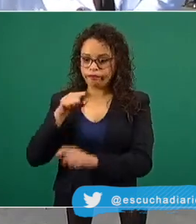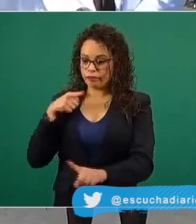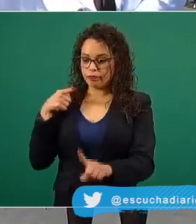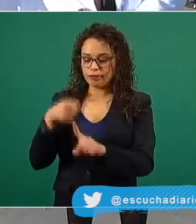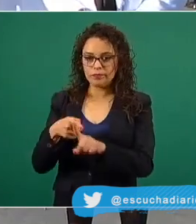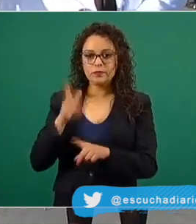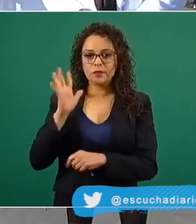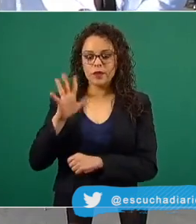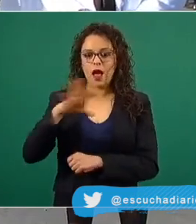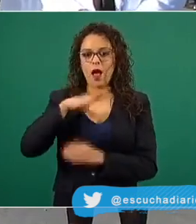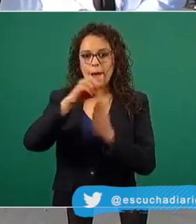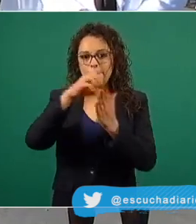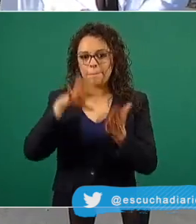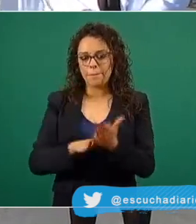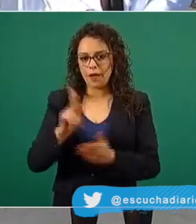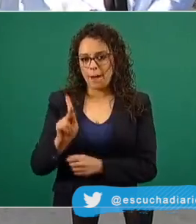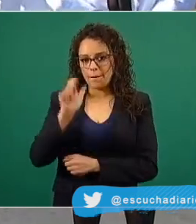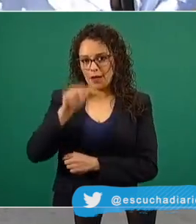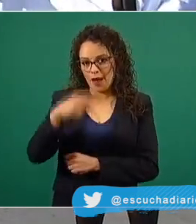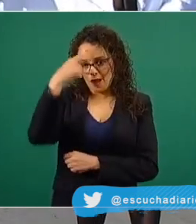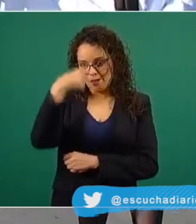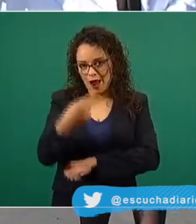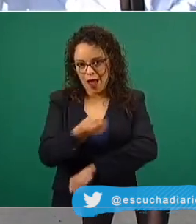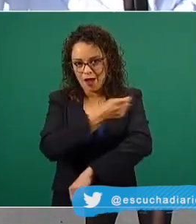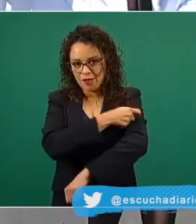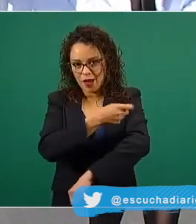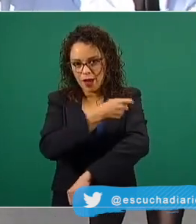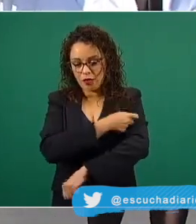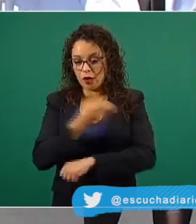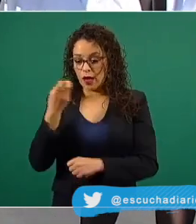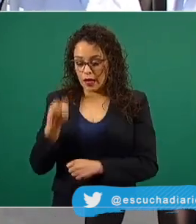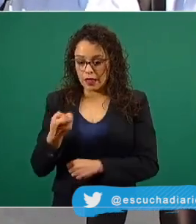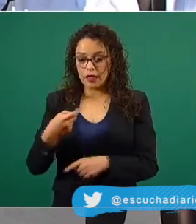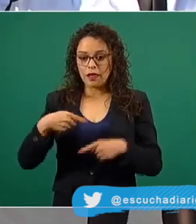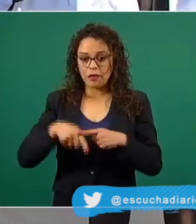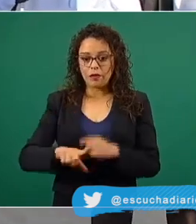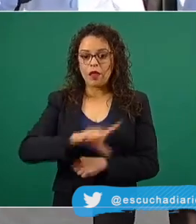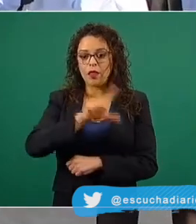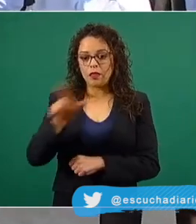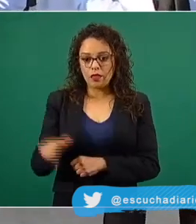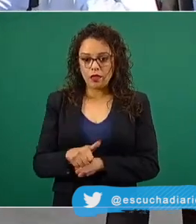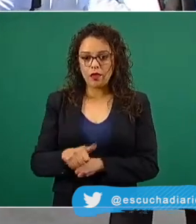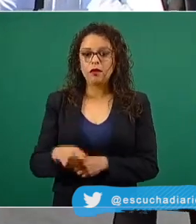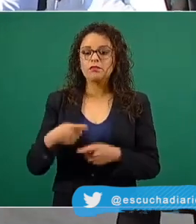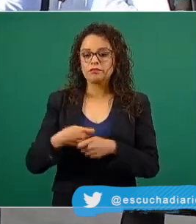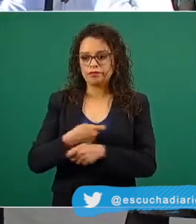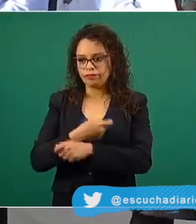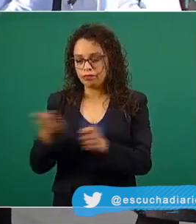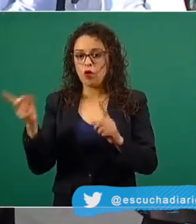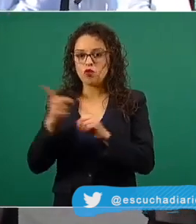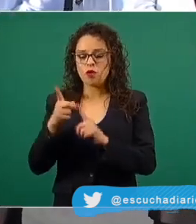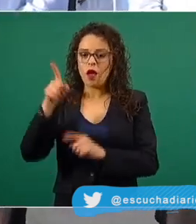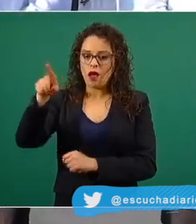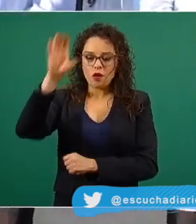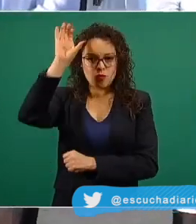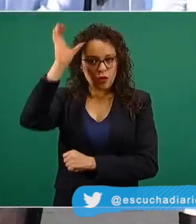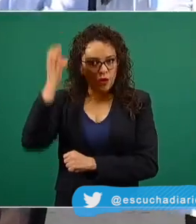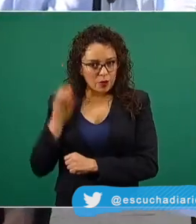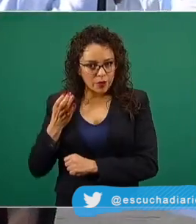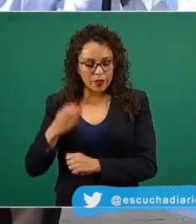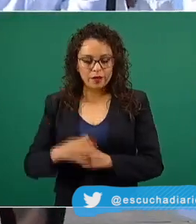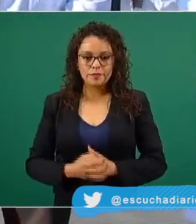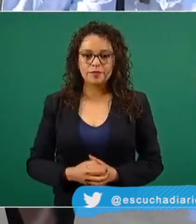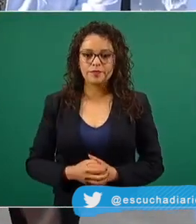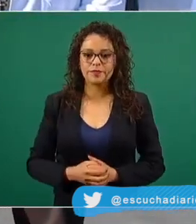planteó en el plan de vacunación para partir ahora hacia Coahuila. Como se ha